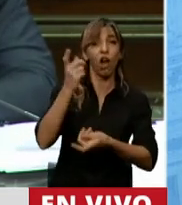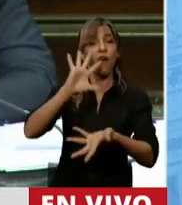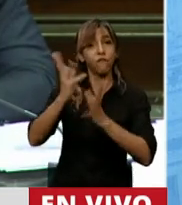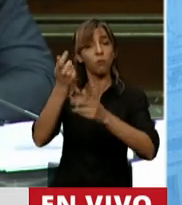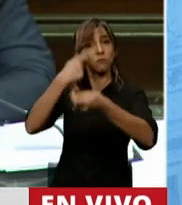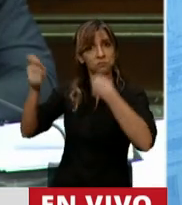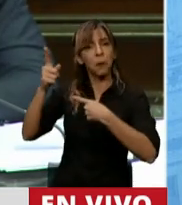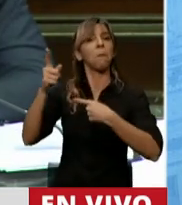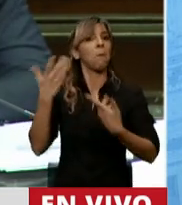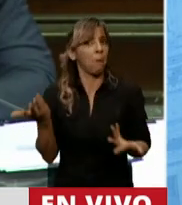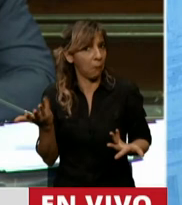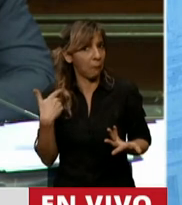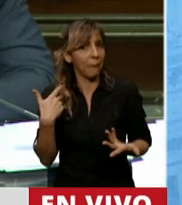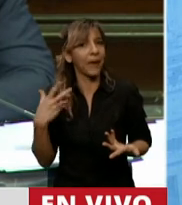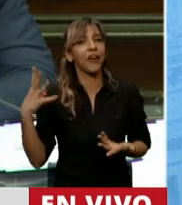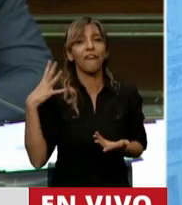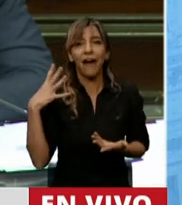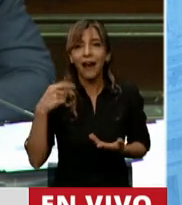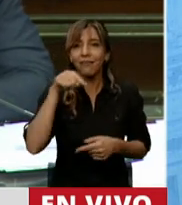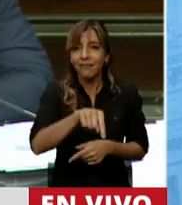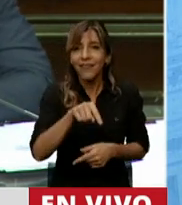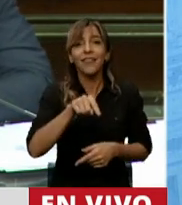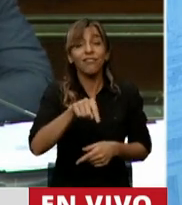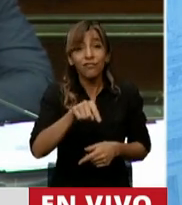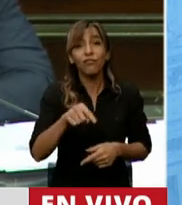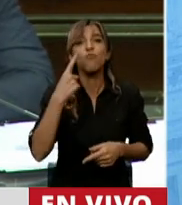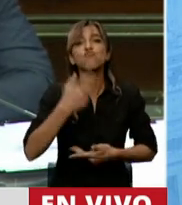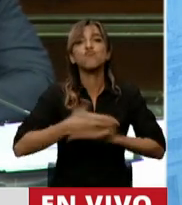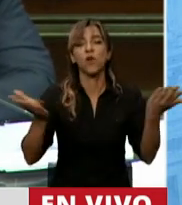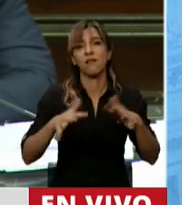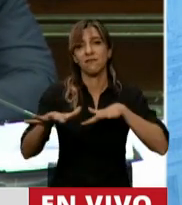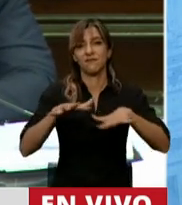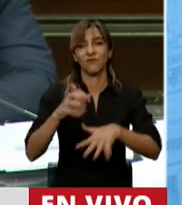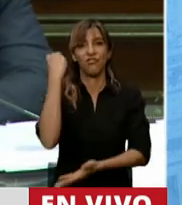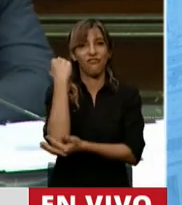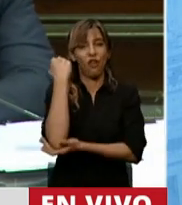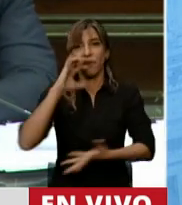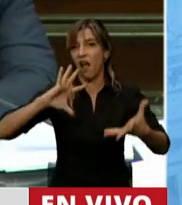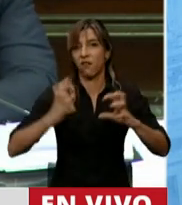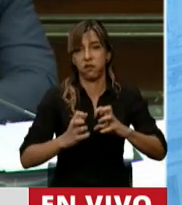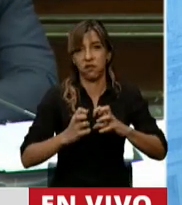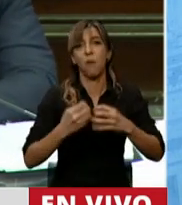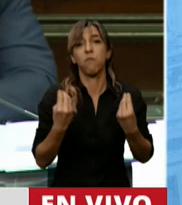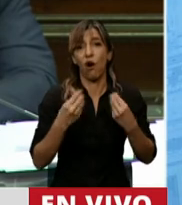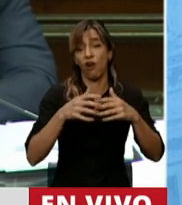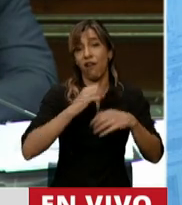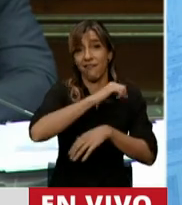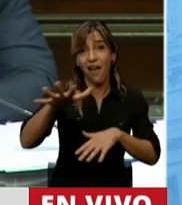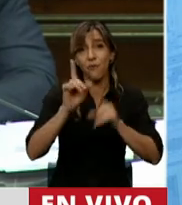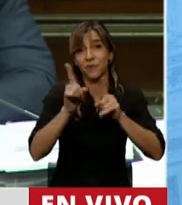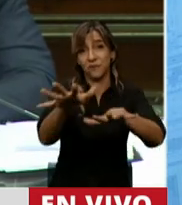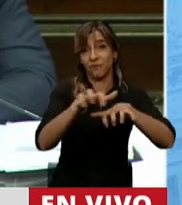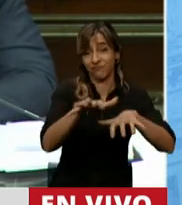motores de la reactivación de la profundísima crisis económica en la que estamos, generando empleo y